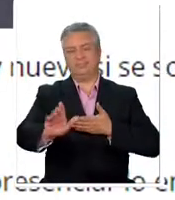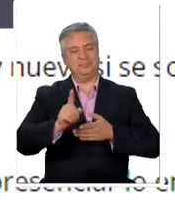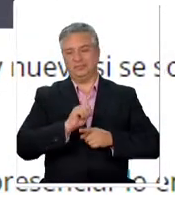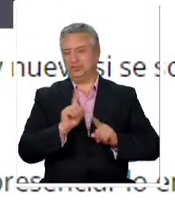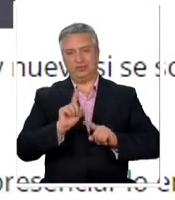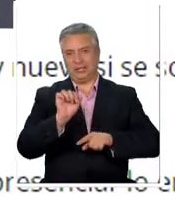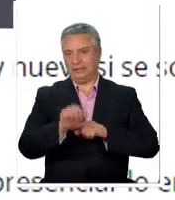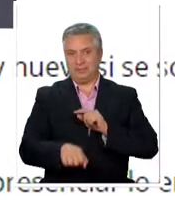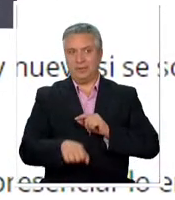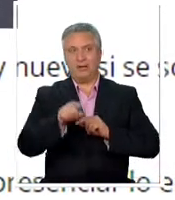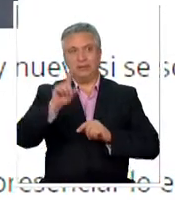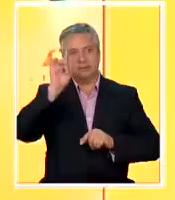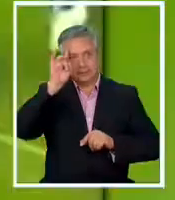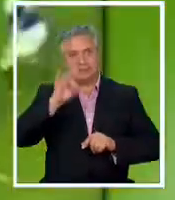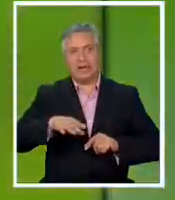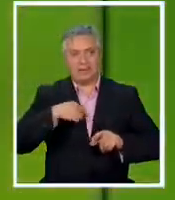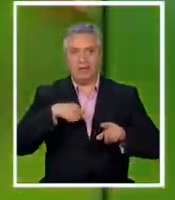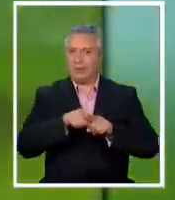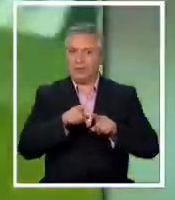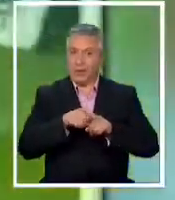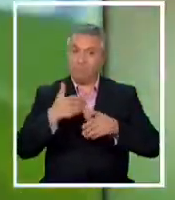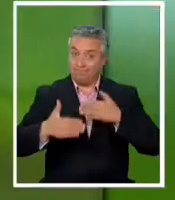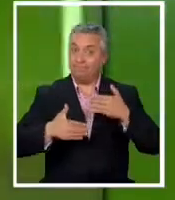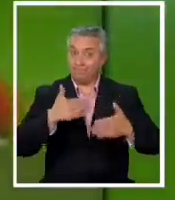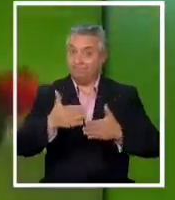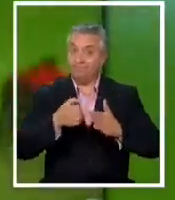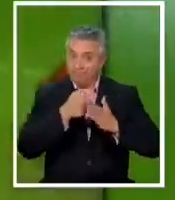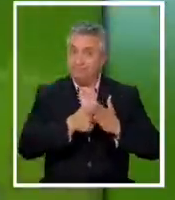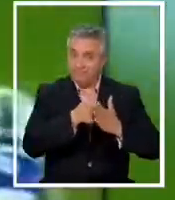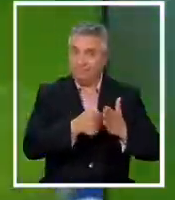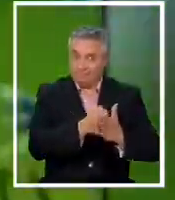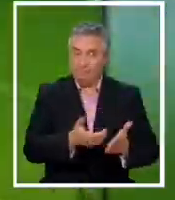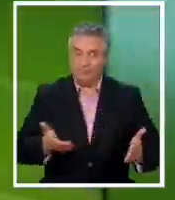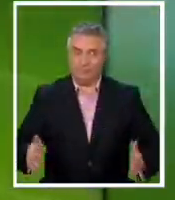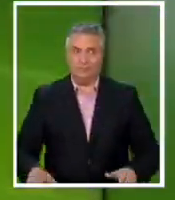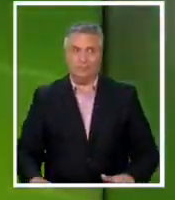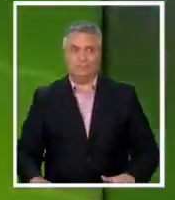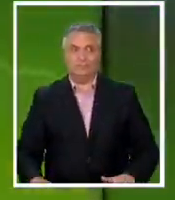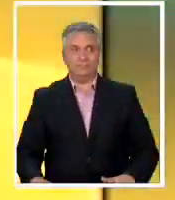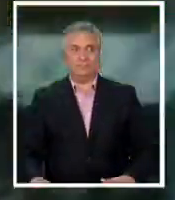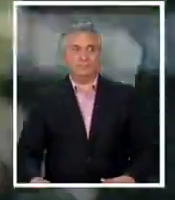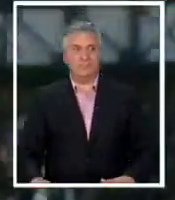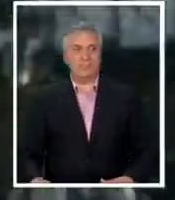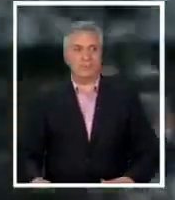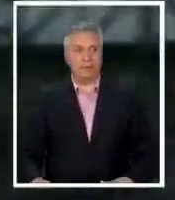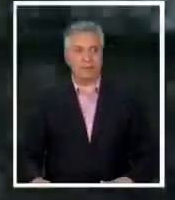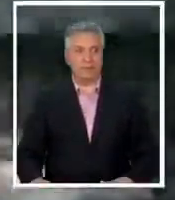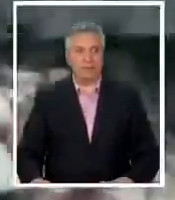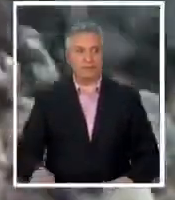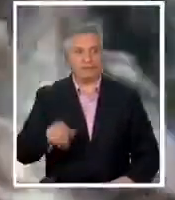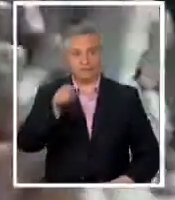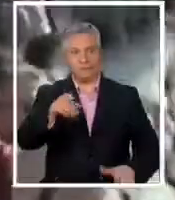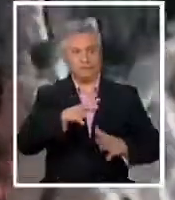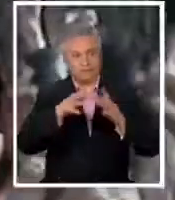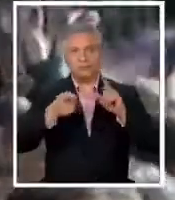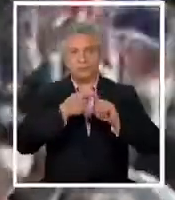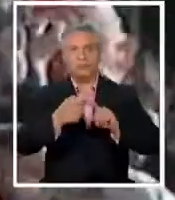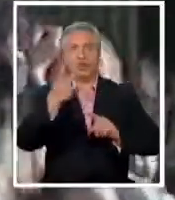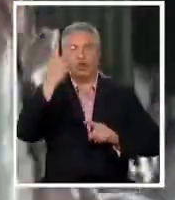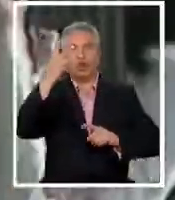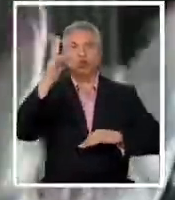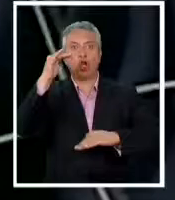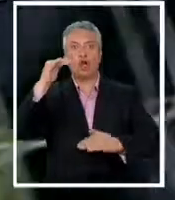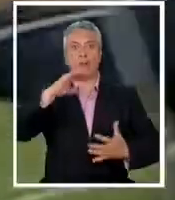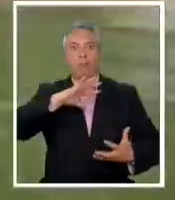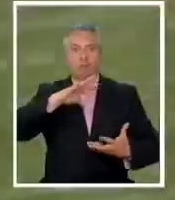fuerte sabía que estaba en una pelea Andy Gorman Andy Gorman participó en dos copas del